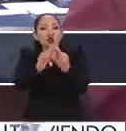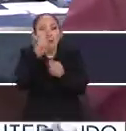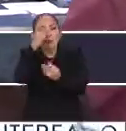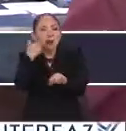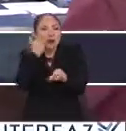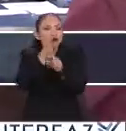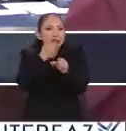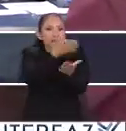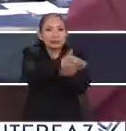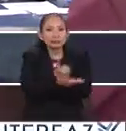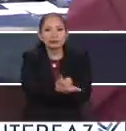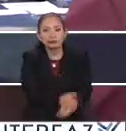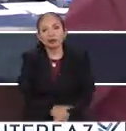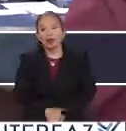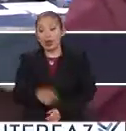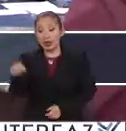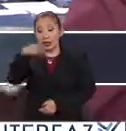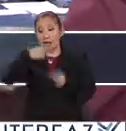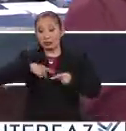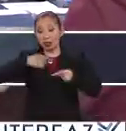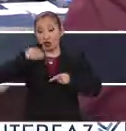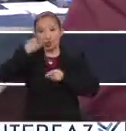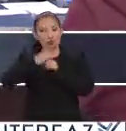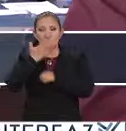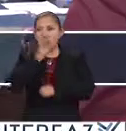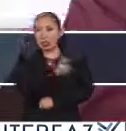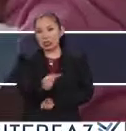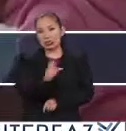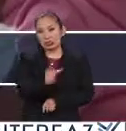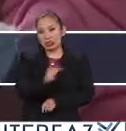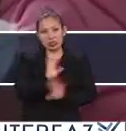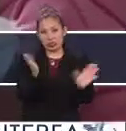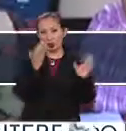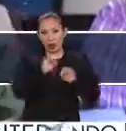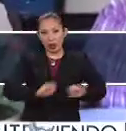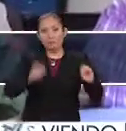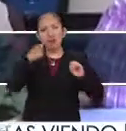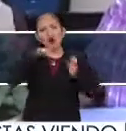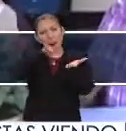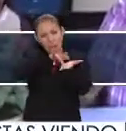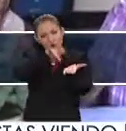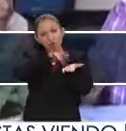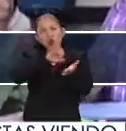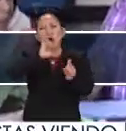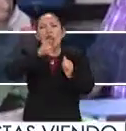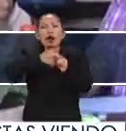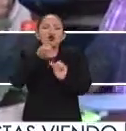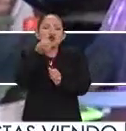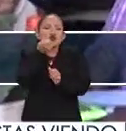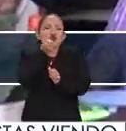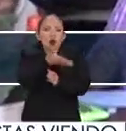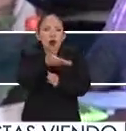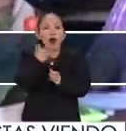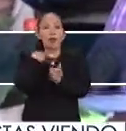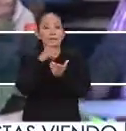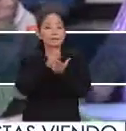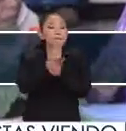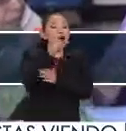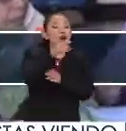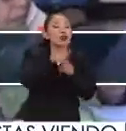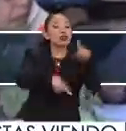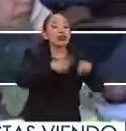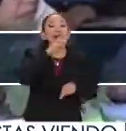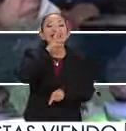para ser voluntario? Sí, nuestros voluntarios no perciben un sueldo, pero sí se les da un apoyo económico que es a partir del pago por resultados.